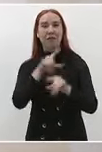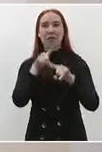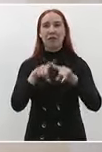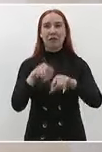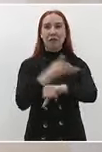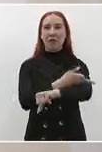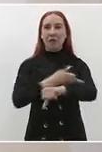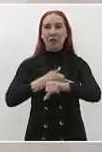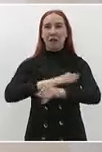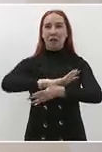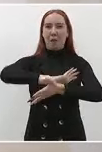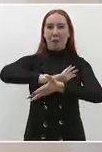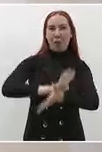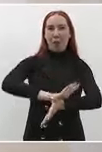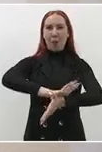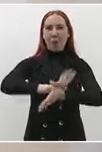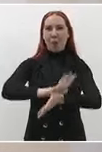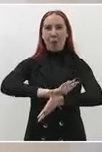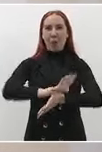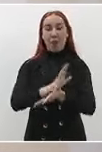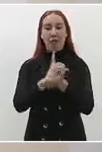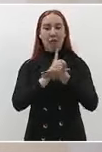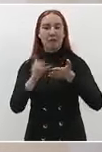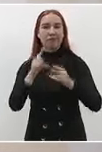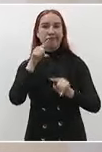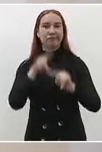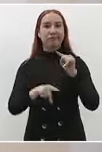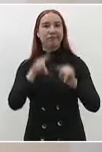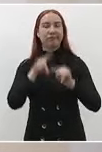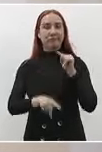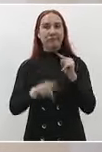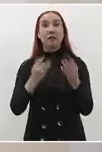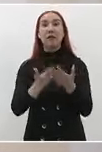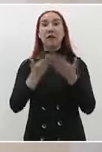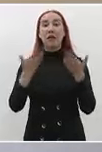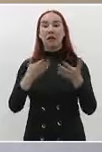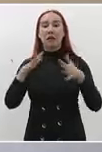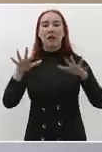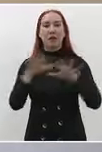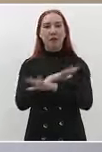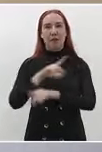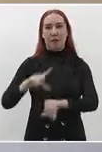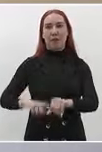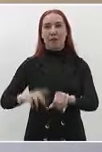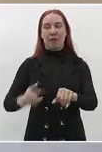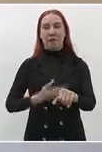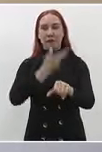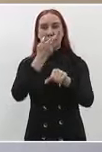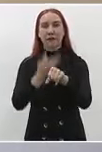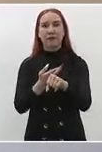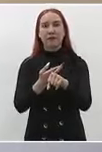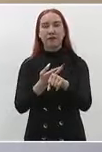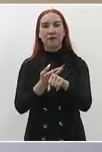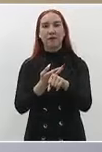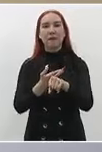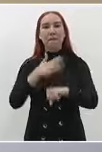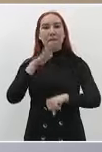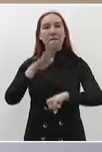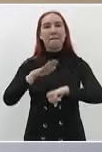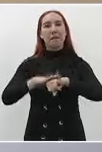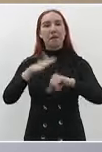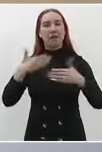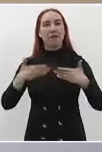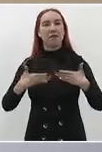potosinas. En la colaboración con su gobierno, empezamos a reconstruir la confianza